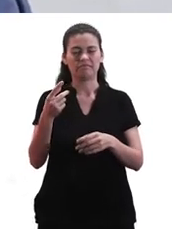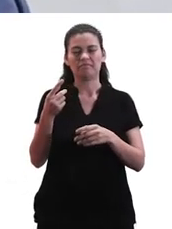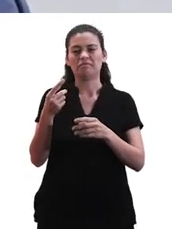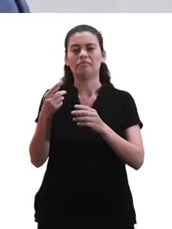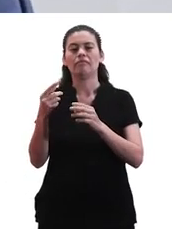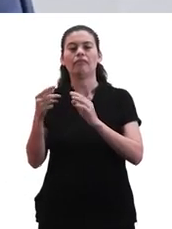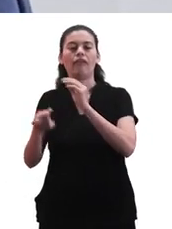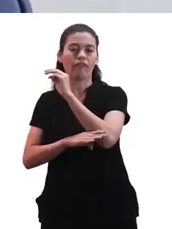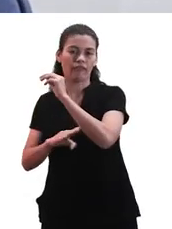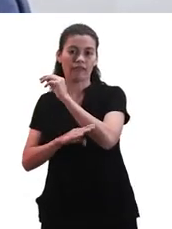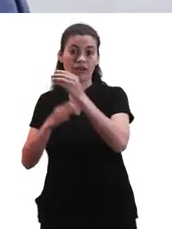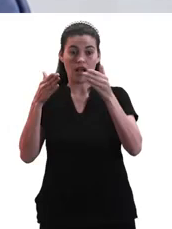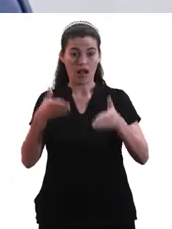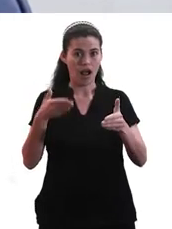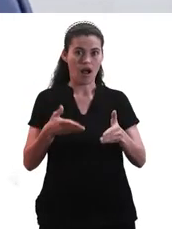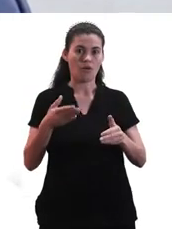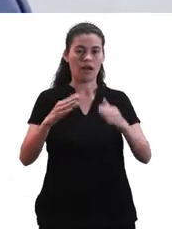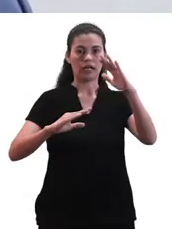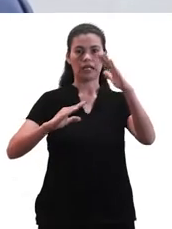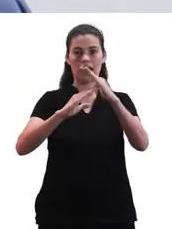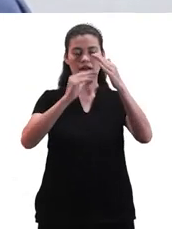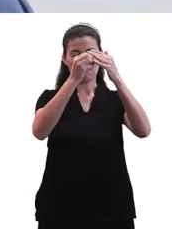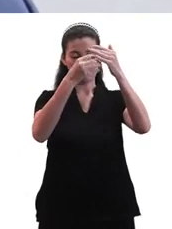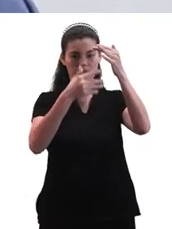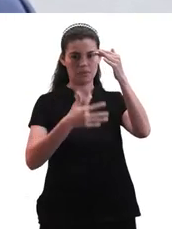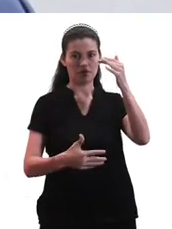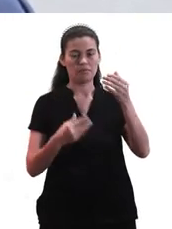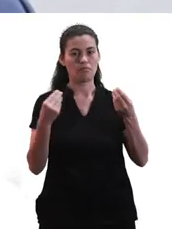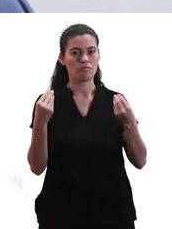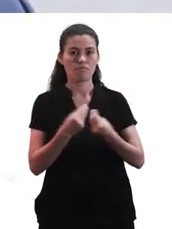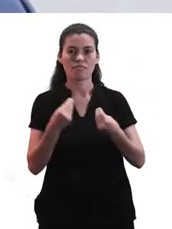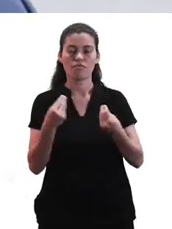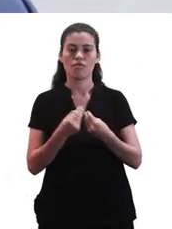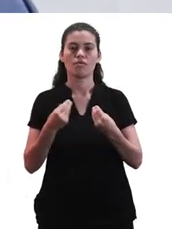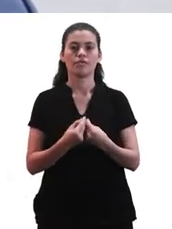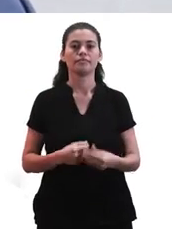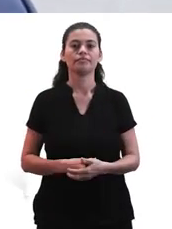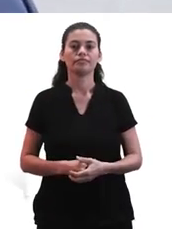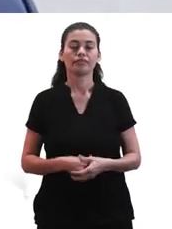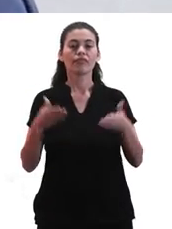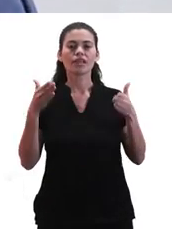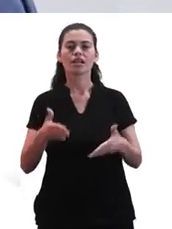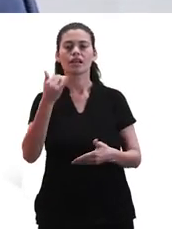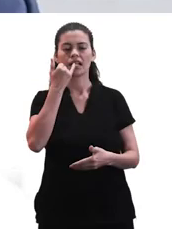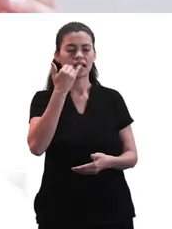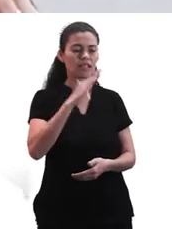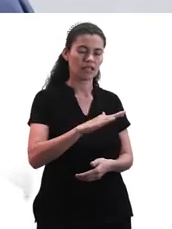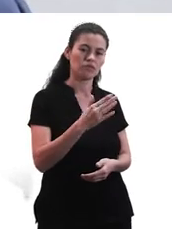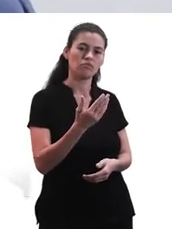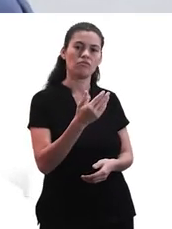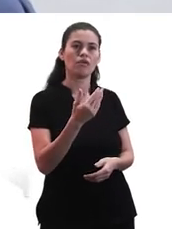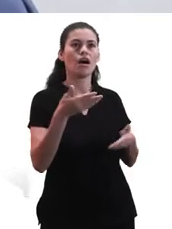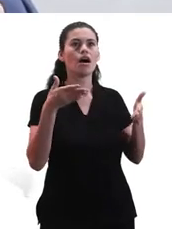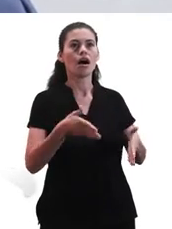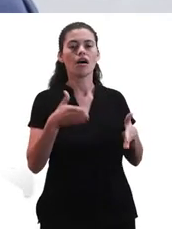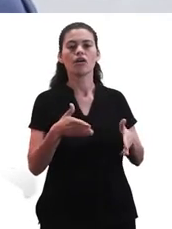cosa más por el camino. Pero ellos ven carreras donde antes no existían, ¿verdad? ¿Cómo hacemos con los chicos y los niños de